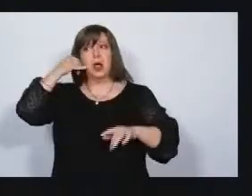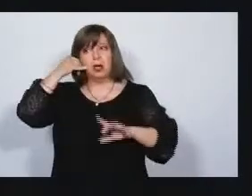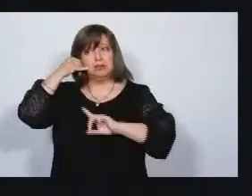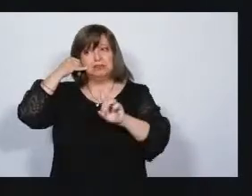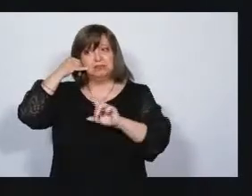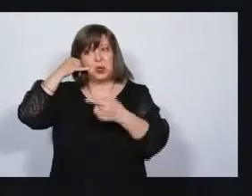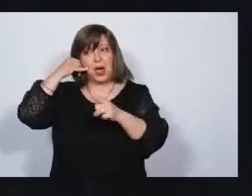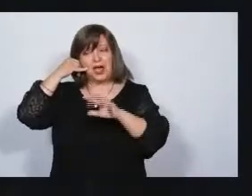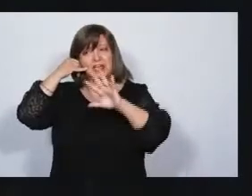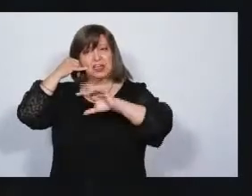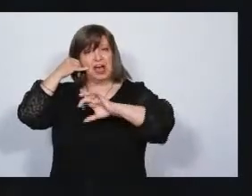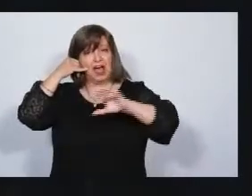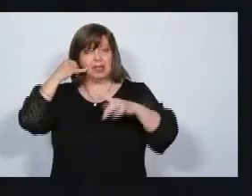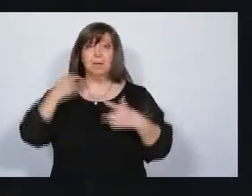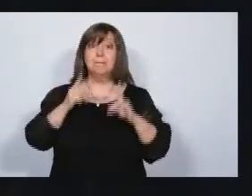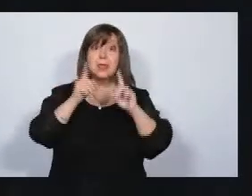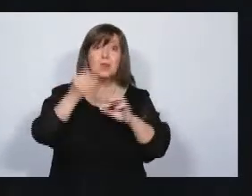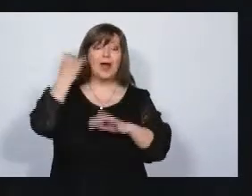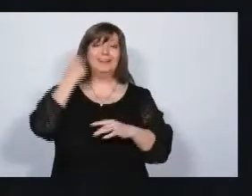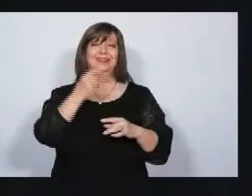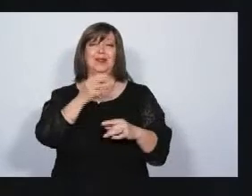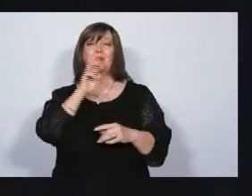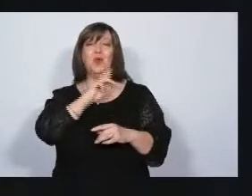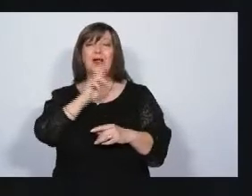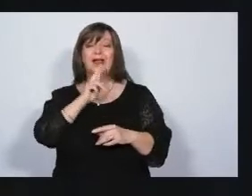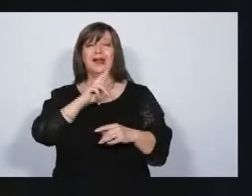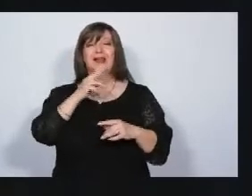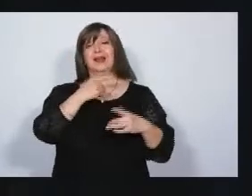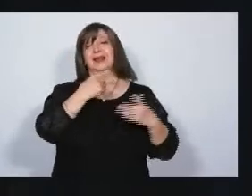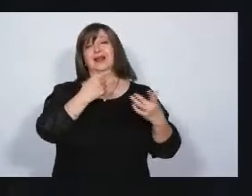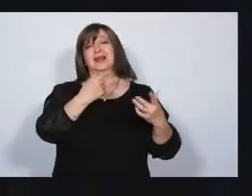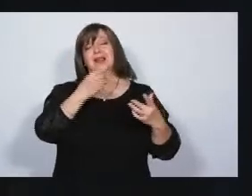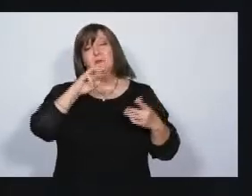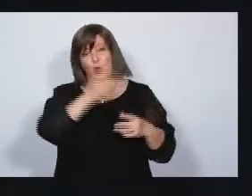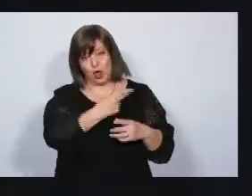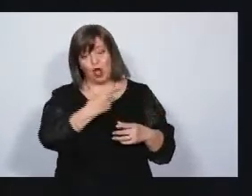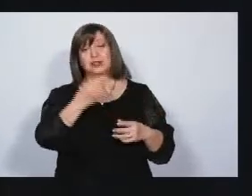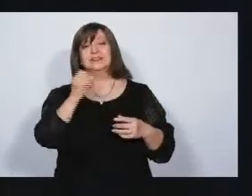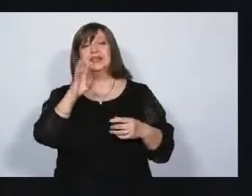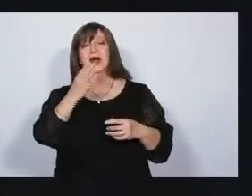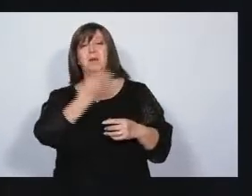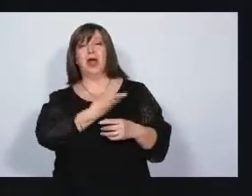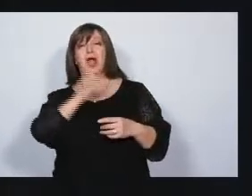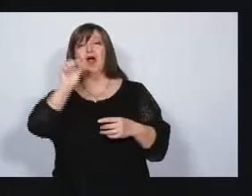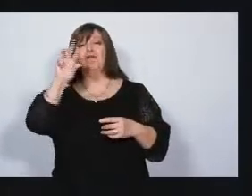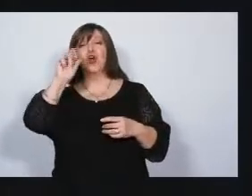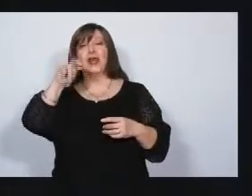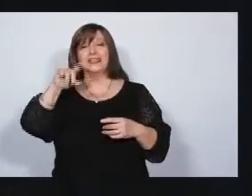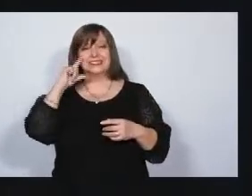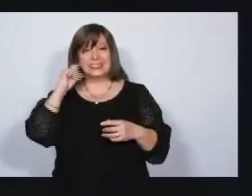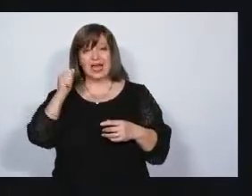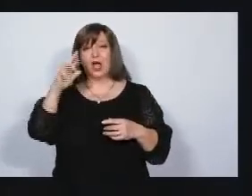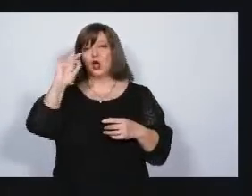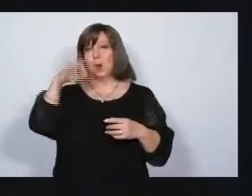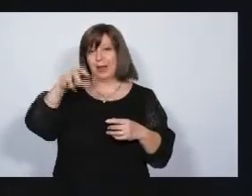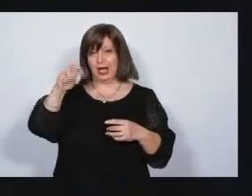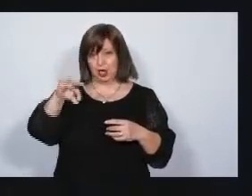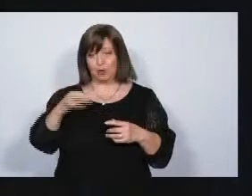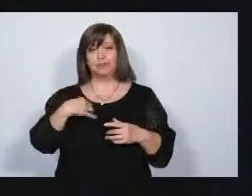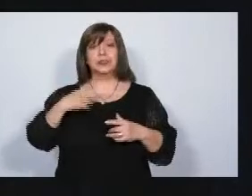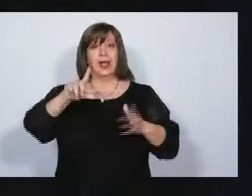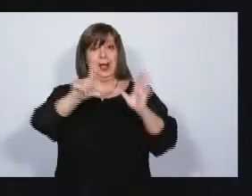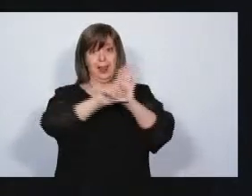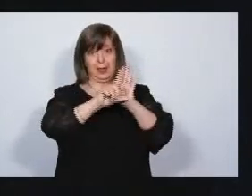hacía la denuncia. Mientras tanto, en la legislatura, el ministro decía la culpa es de los padres. Y